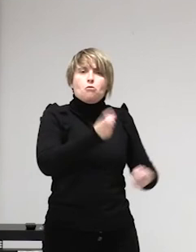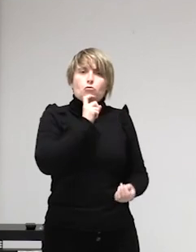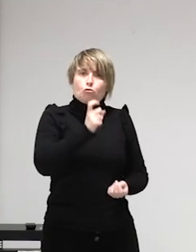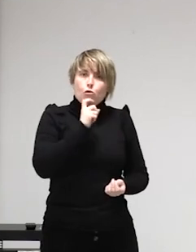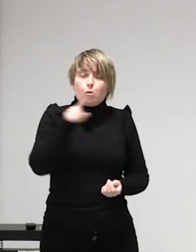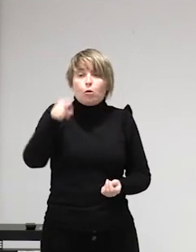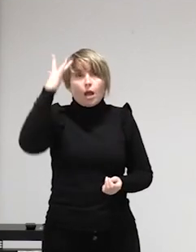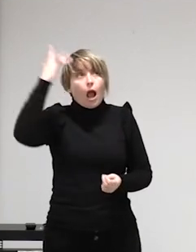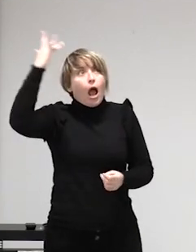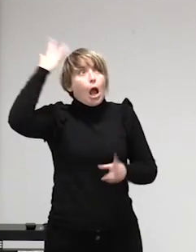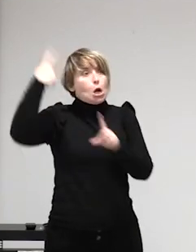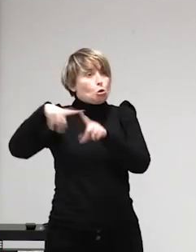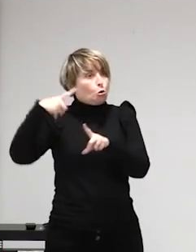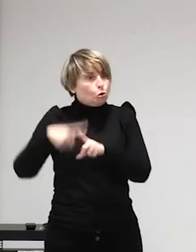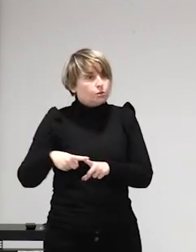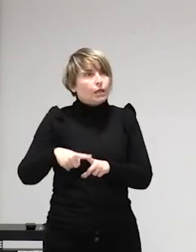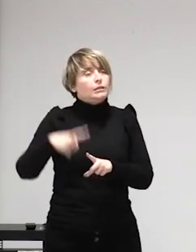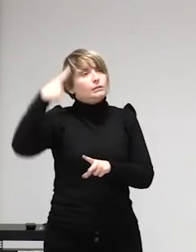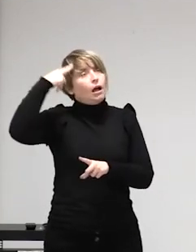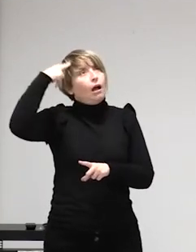¿alguien en la sala que se anime?